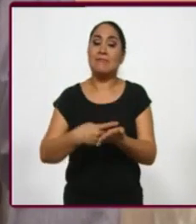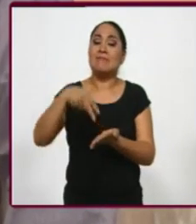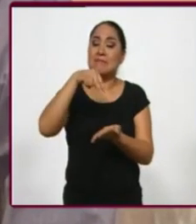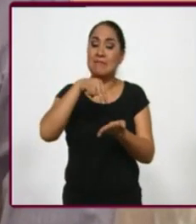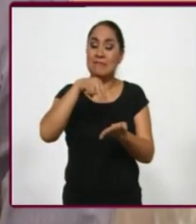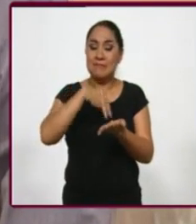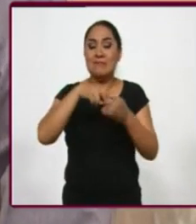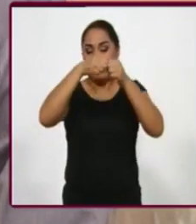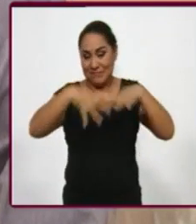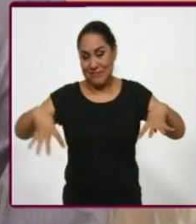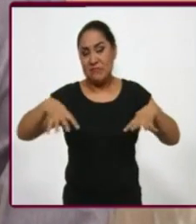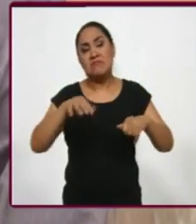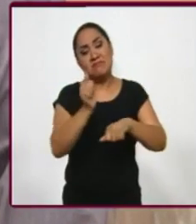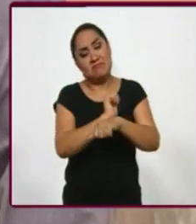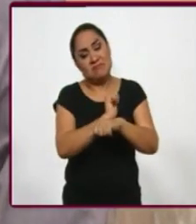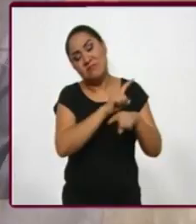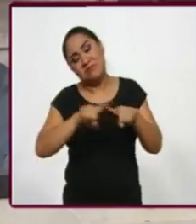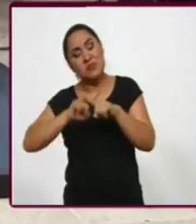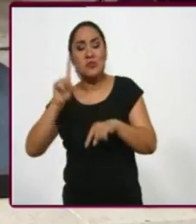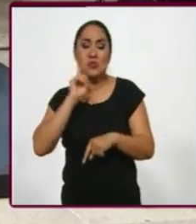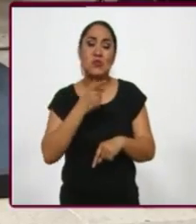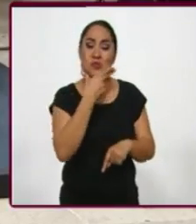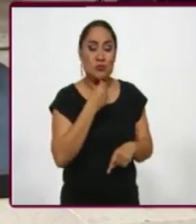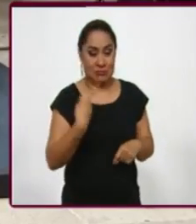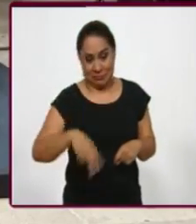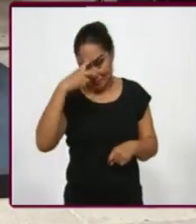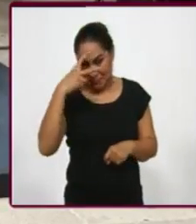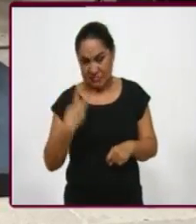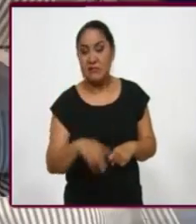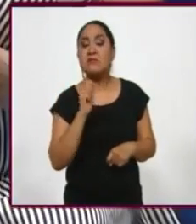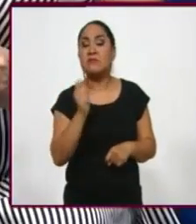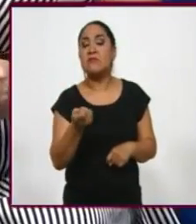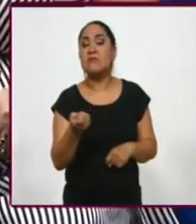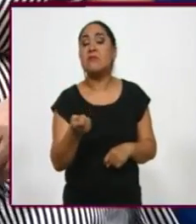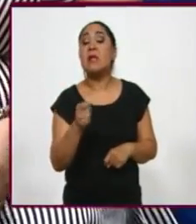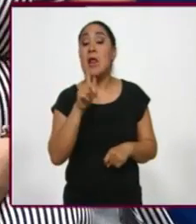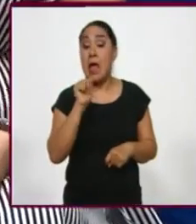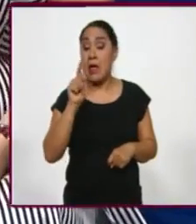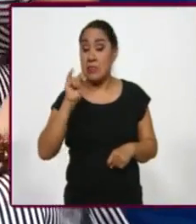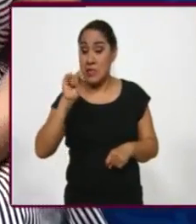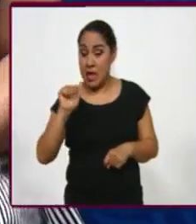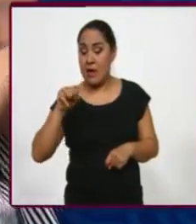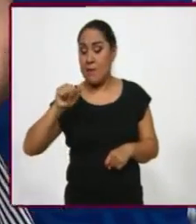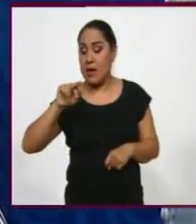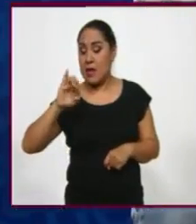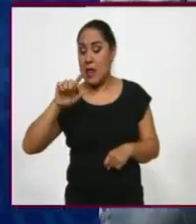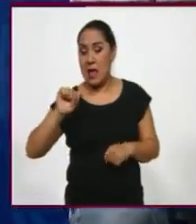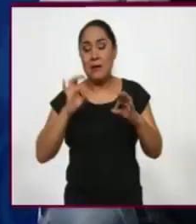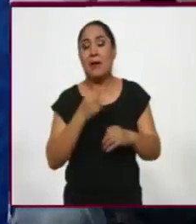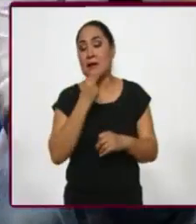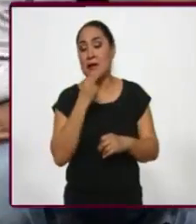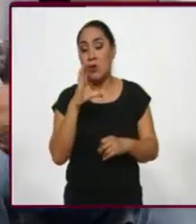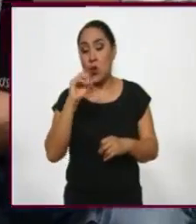un conjunto de actores, actrices mexicanos. Se trata de la obra La Tía Mariela, es de Conchi León,